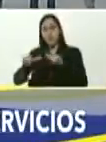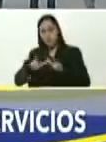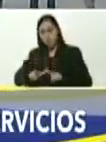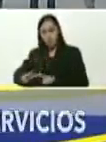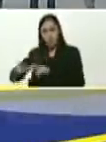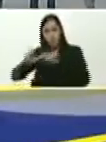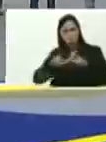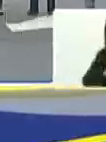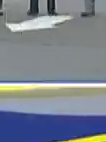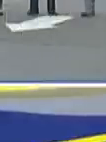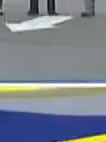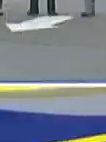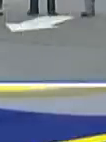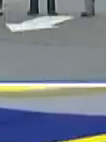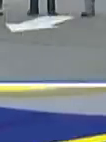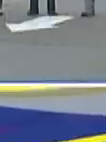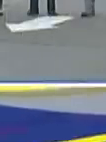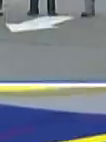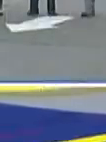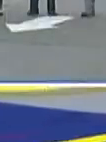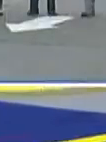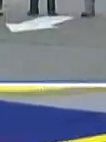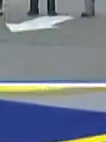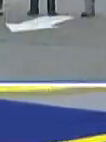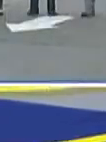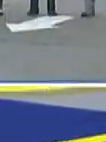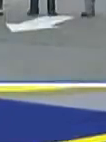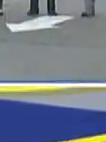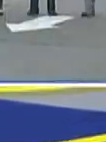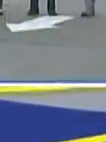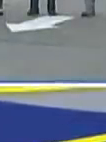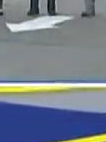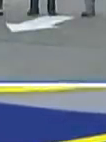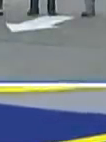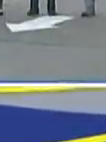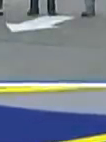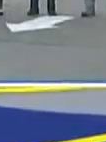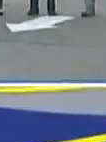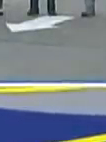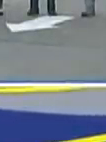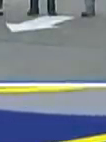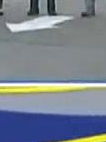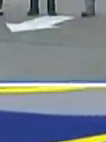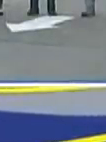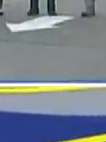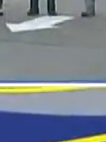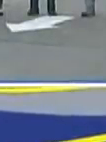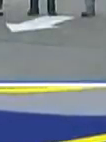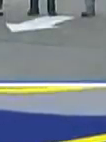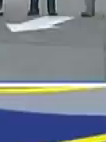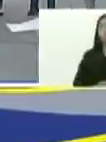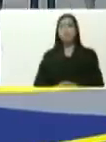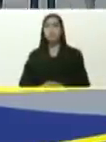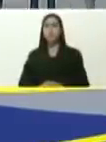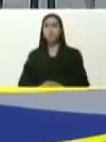que fue, saboteada, por un ataque, terrorista, con bombas, explotado, en el año, 2019,